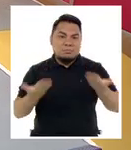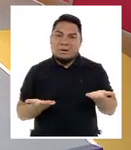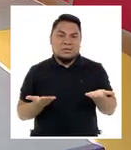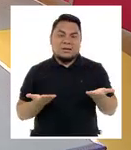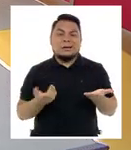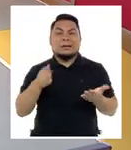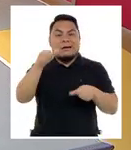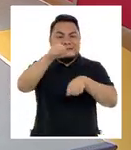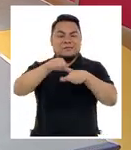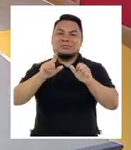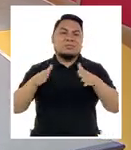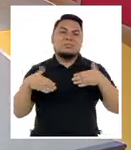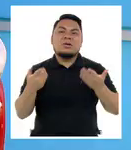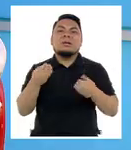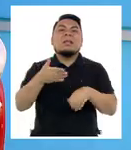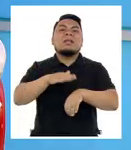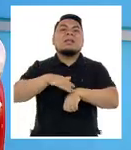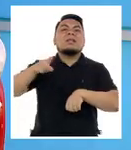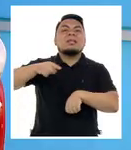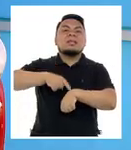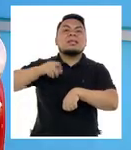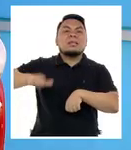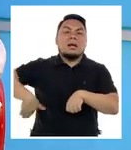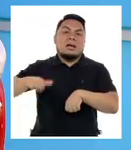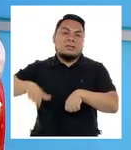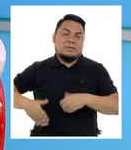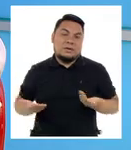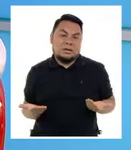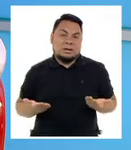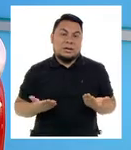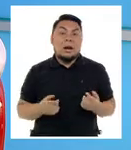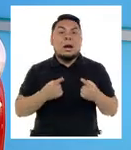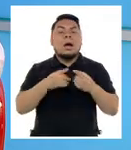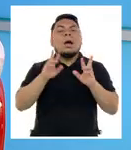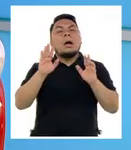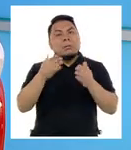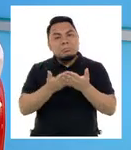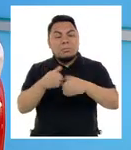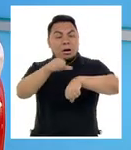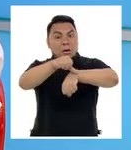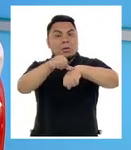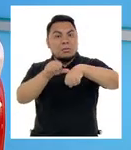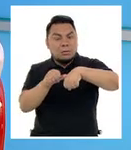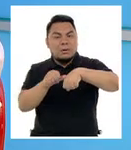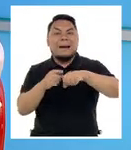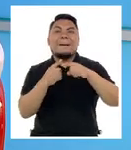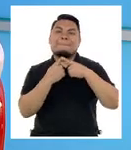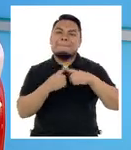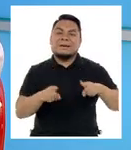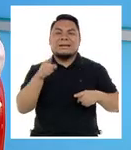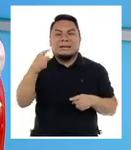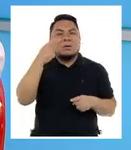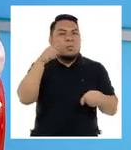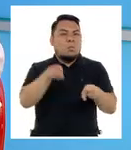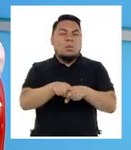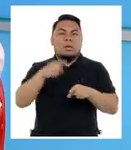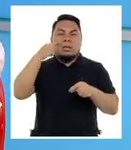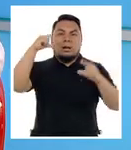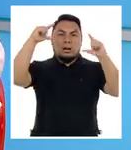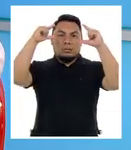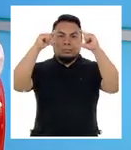enfermedad no se cura, se trata, se controla, se opera, pero el daño que esta enfermedad genera en el ojo es